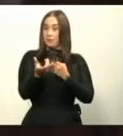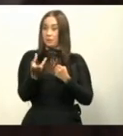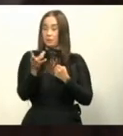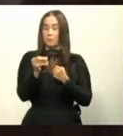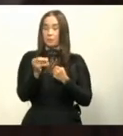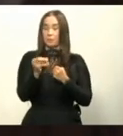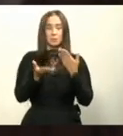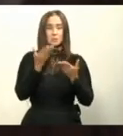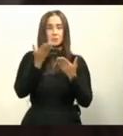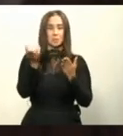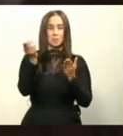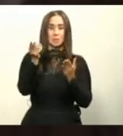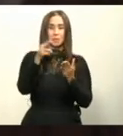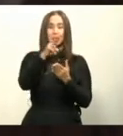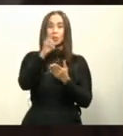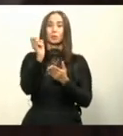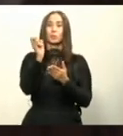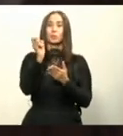personas.